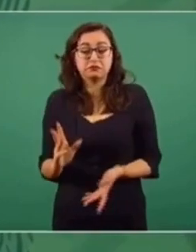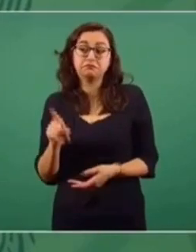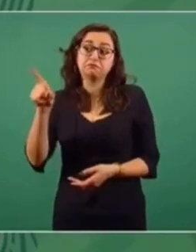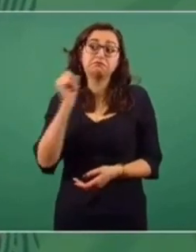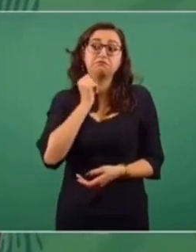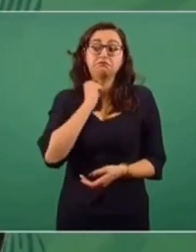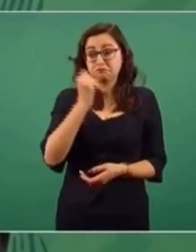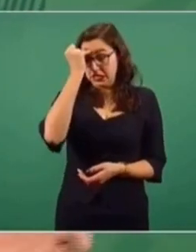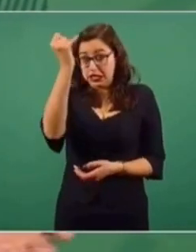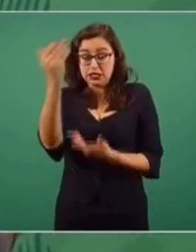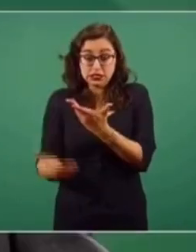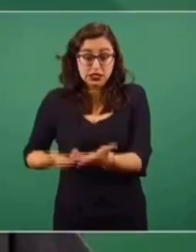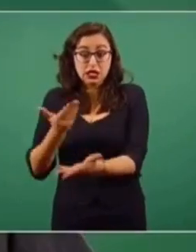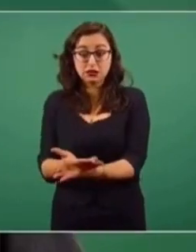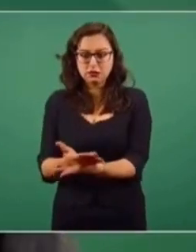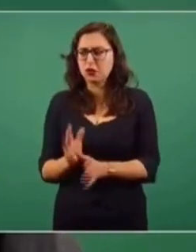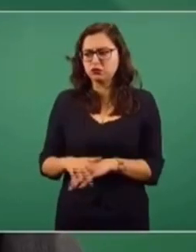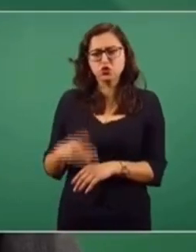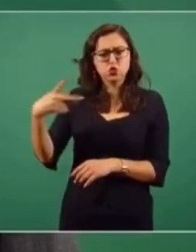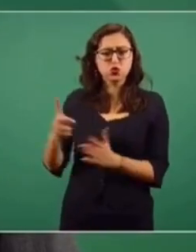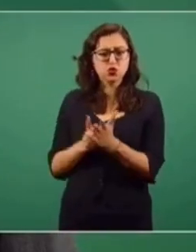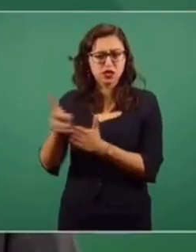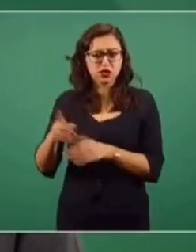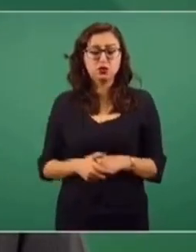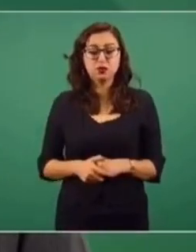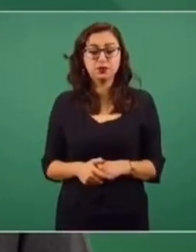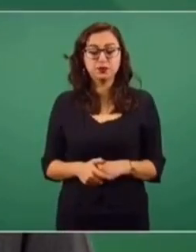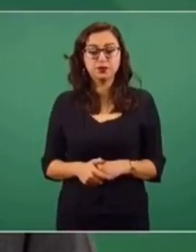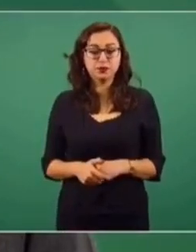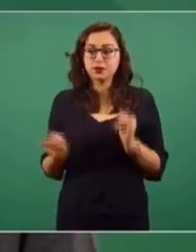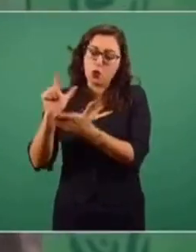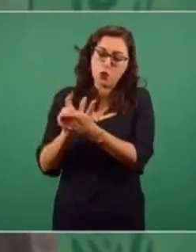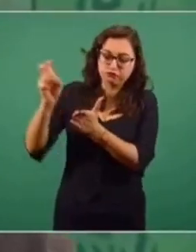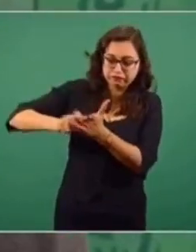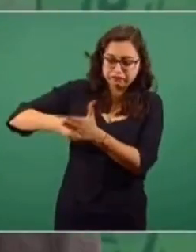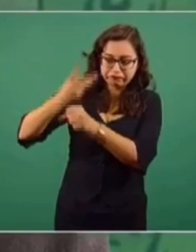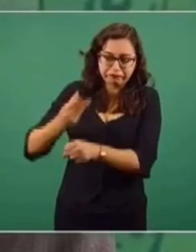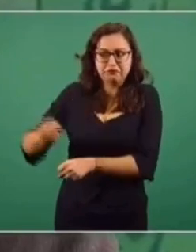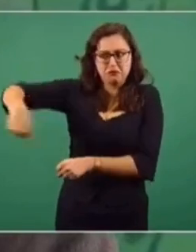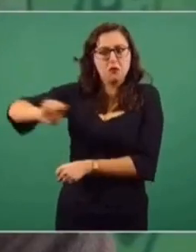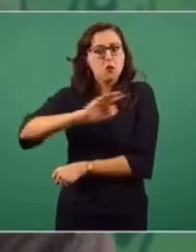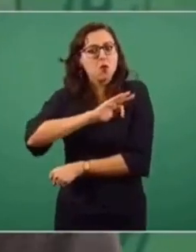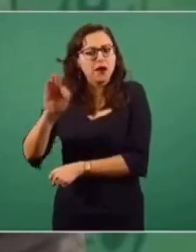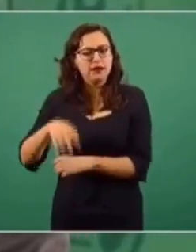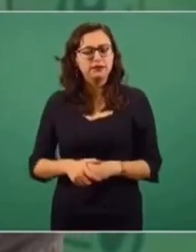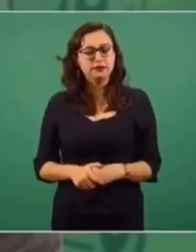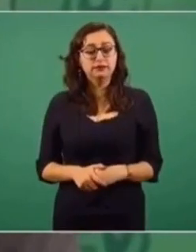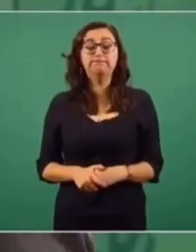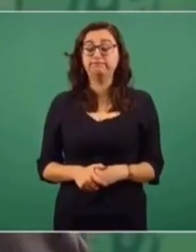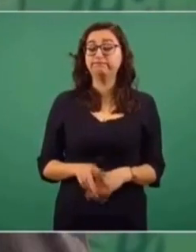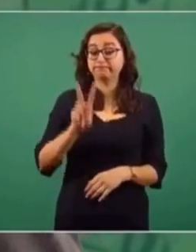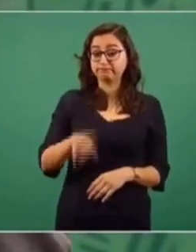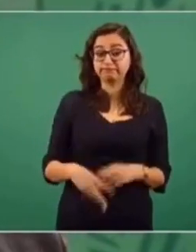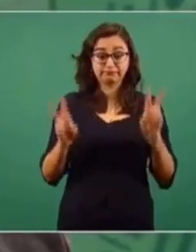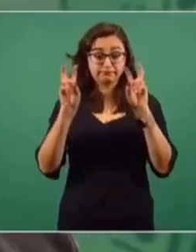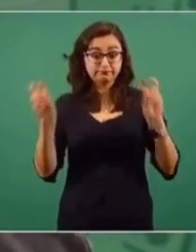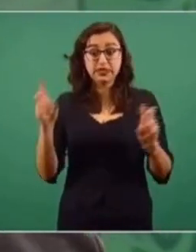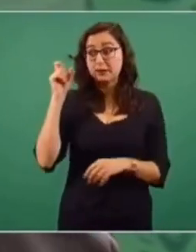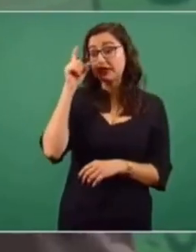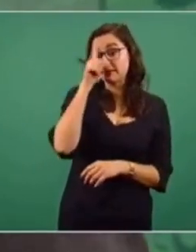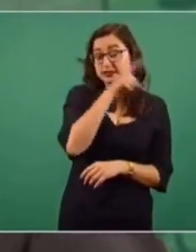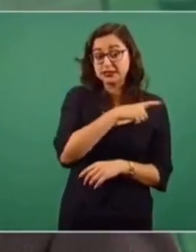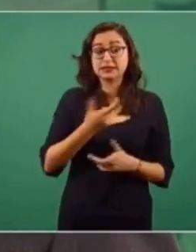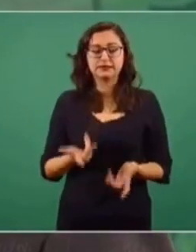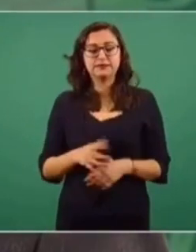una iniciativa, está en su derecho, como cualquier legislador. Se trata de temas polémicos,